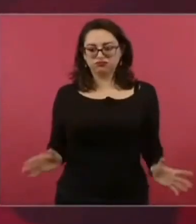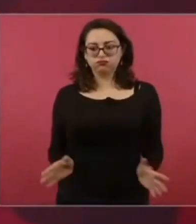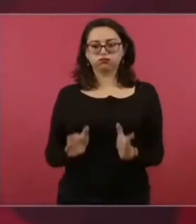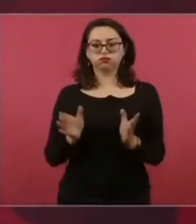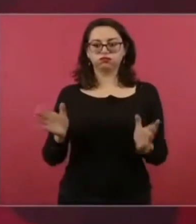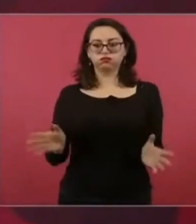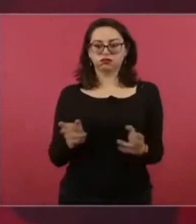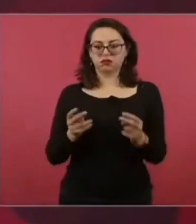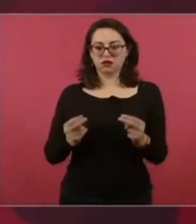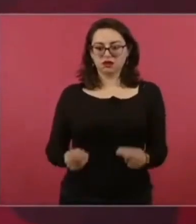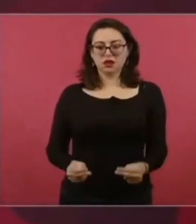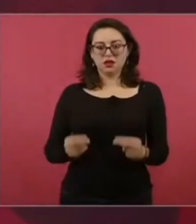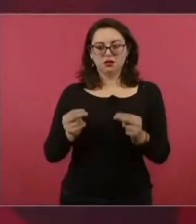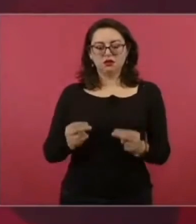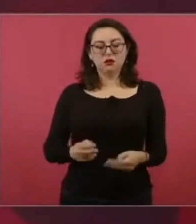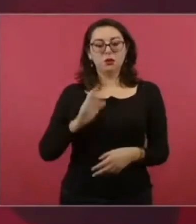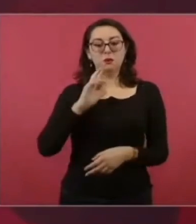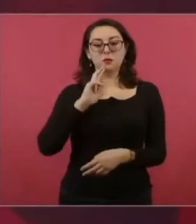estabilidad